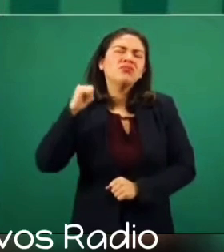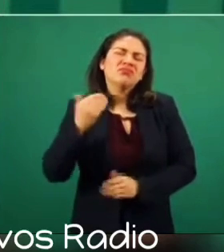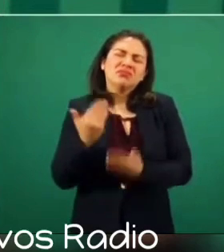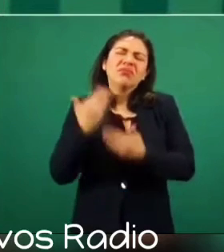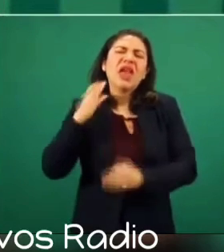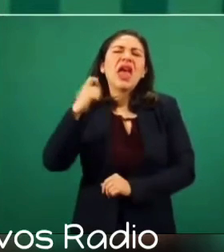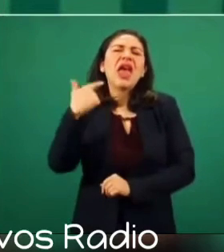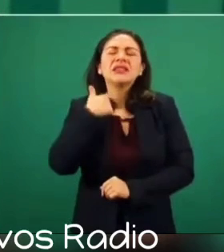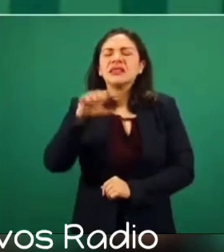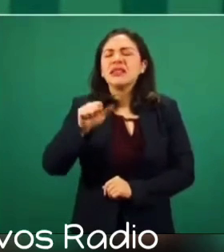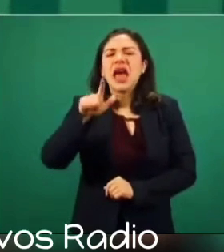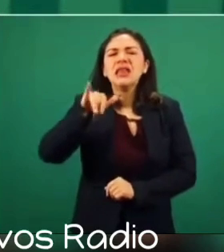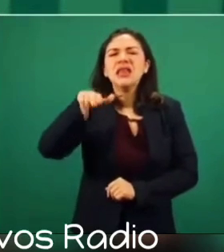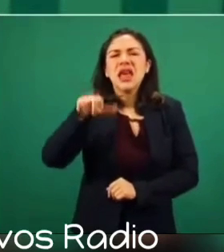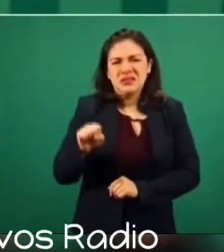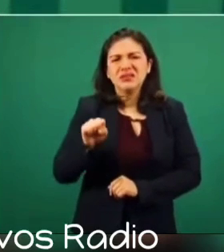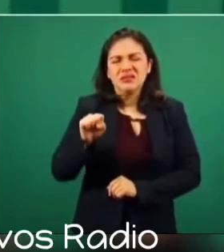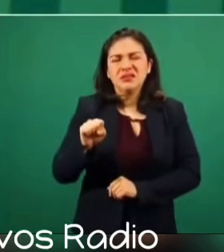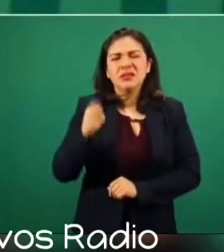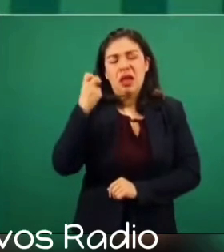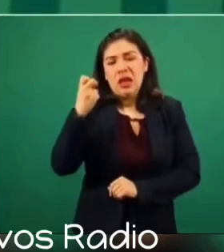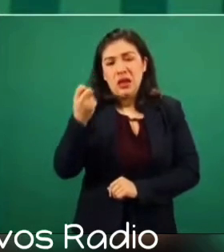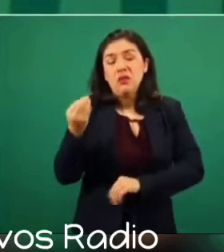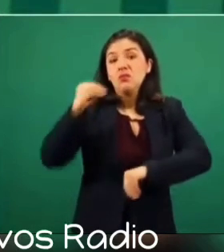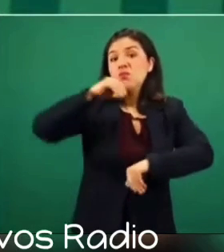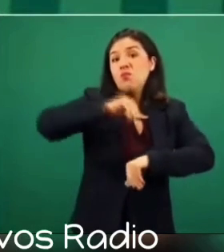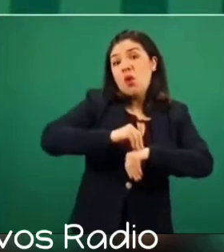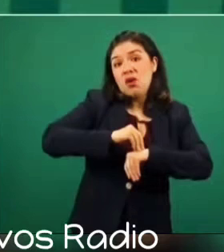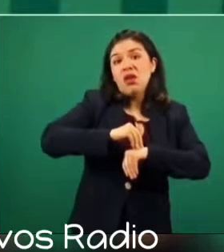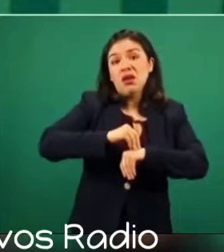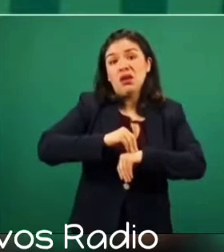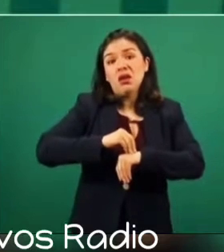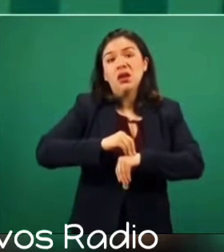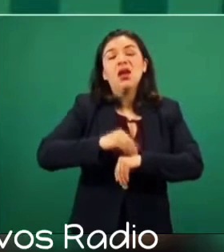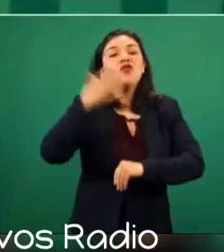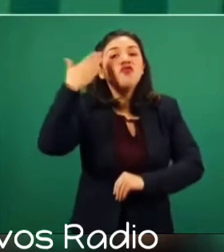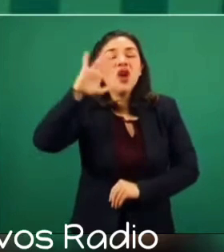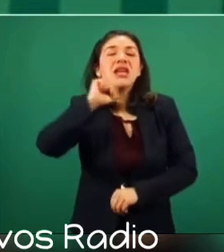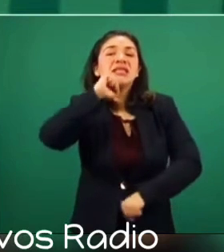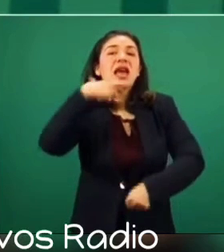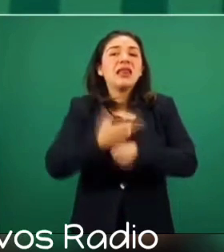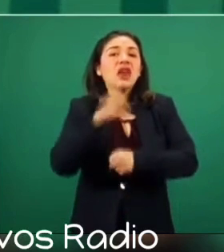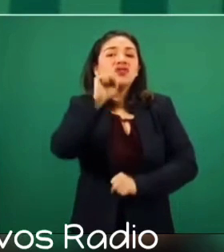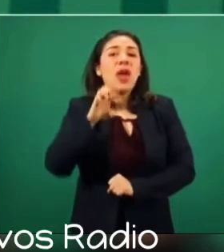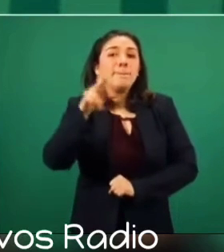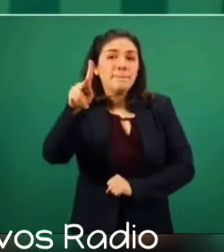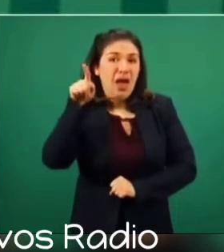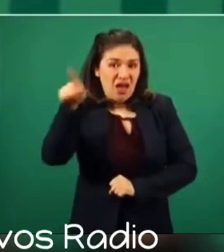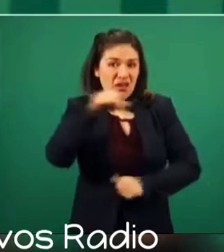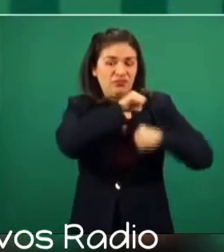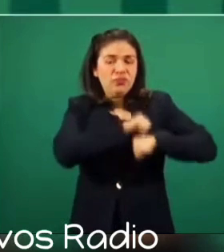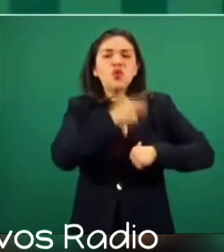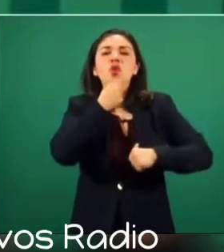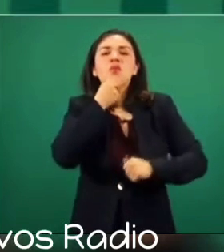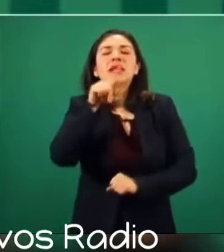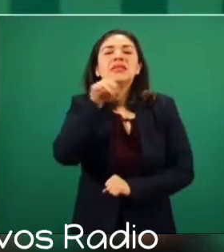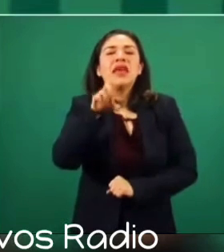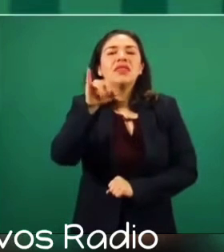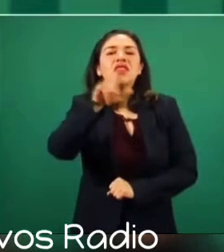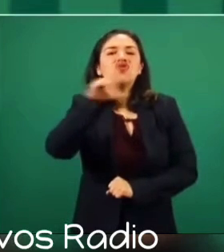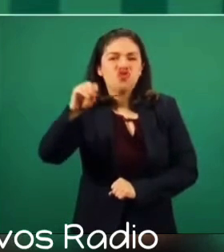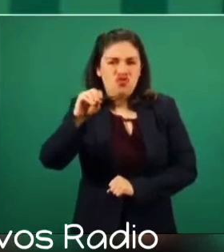cuando estaba de secretario de la educación Ernesto Zedillo,